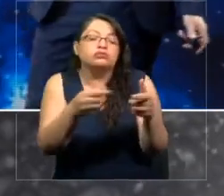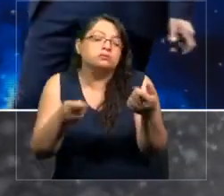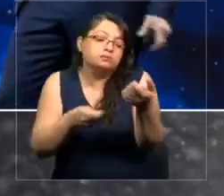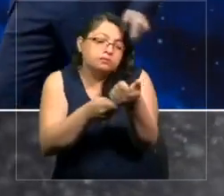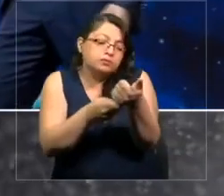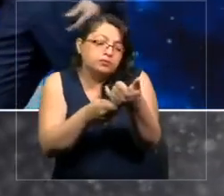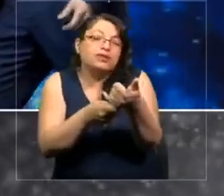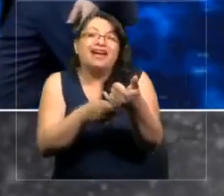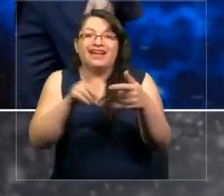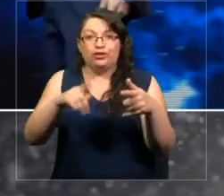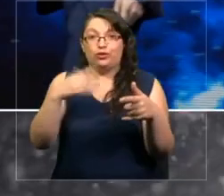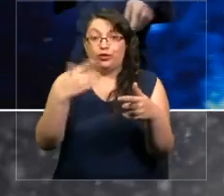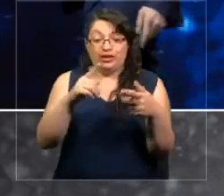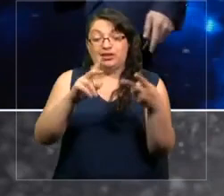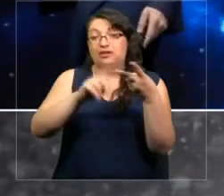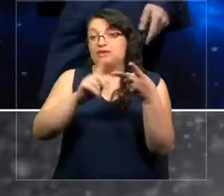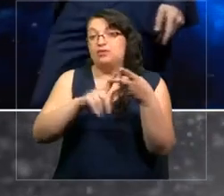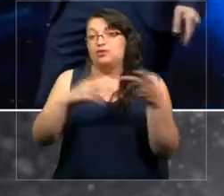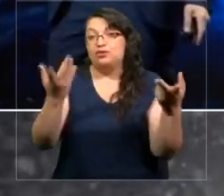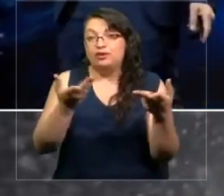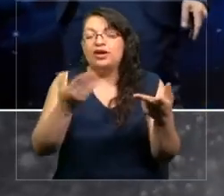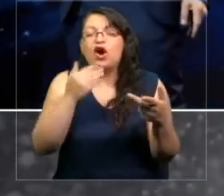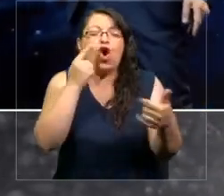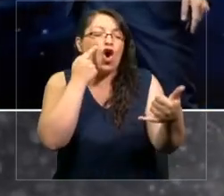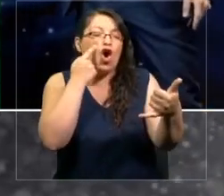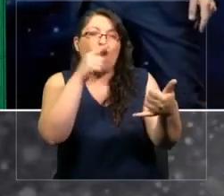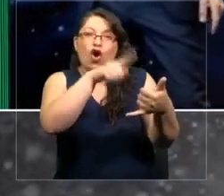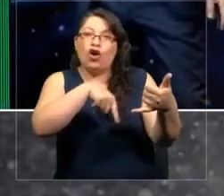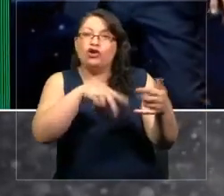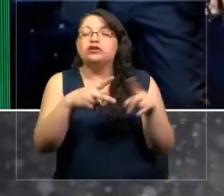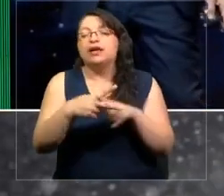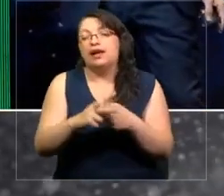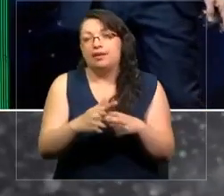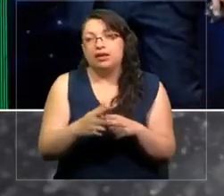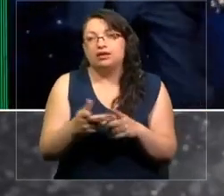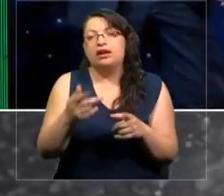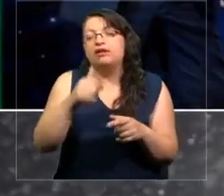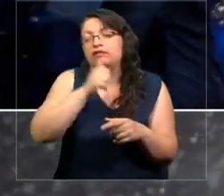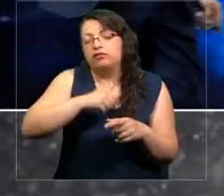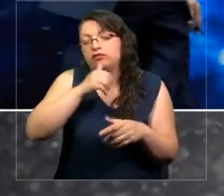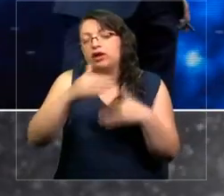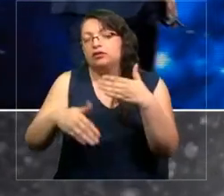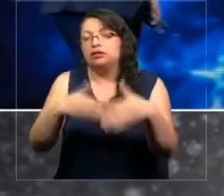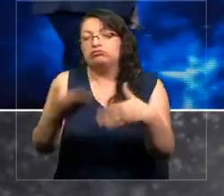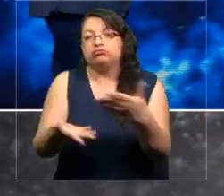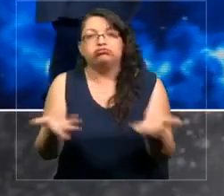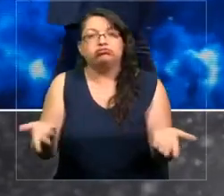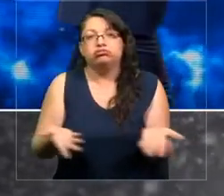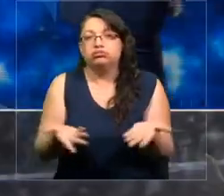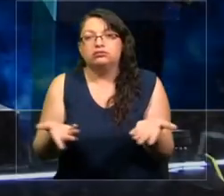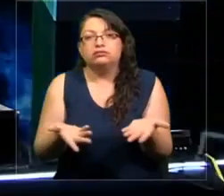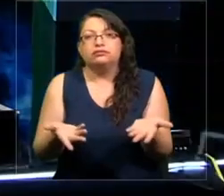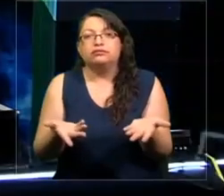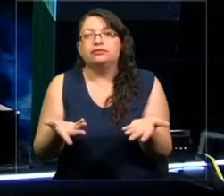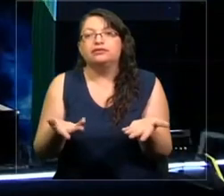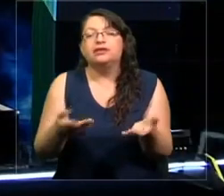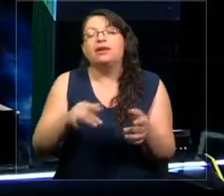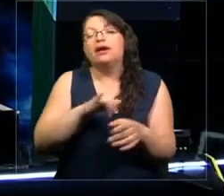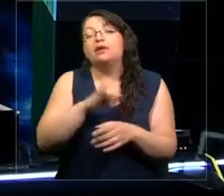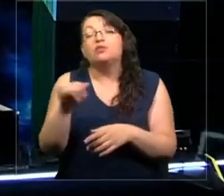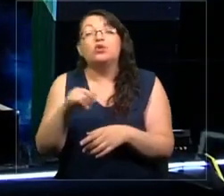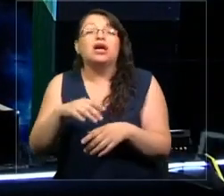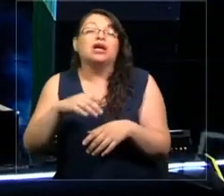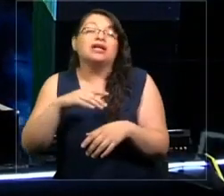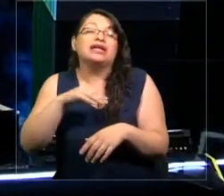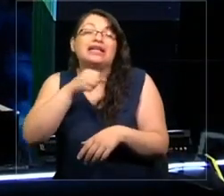Infraestructura, importante. El segundo elemento tiene que ver con conocer estas herramientas. Y todavía tenemos camino por avanzar para que la tercera edad, las